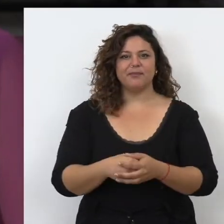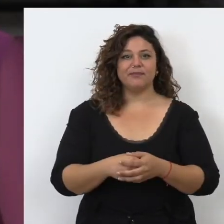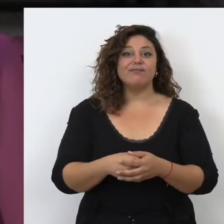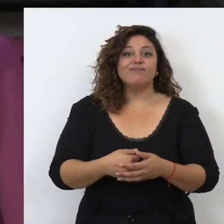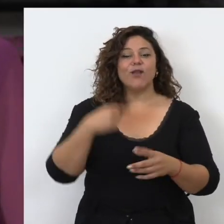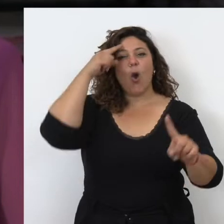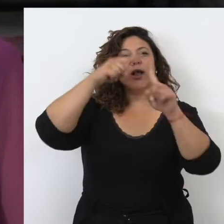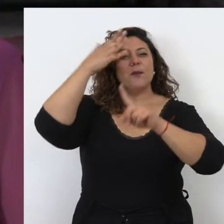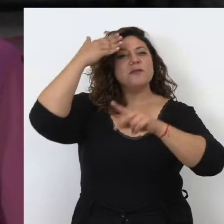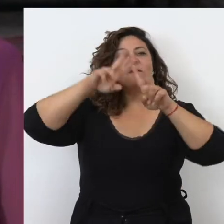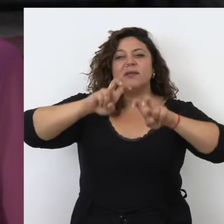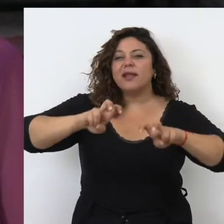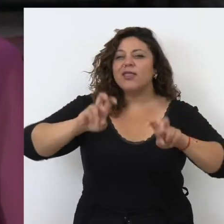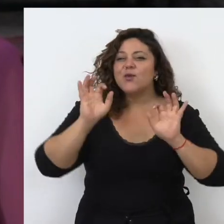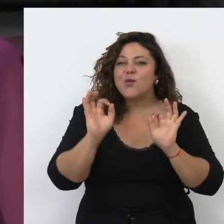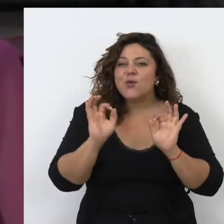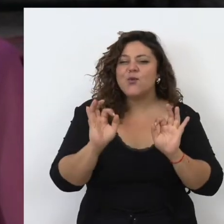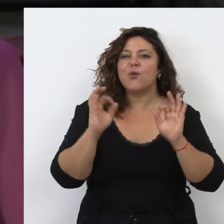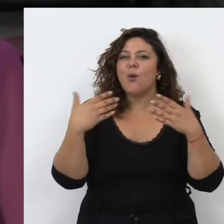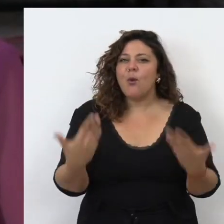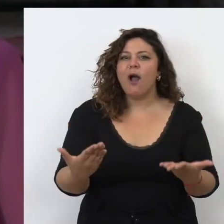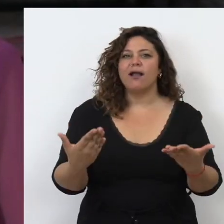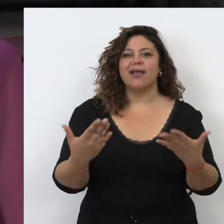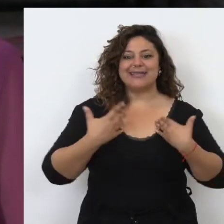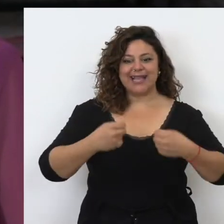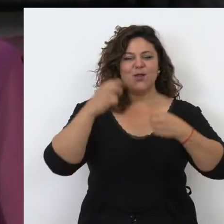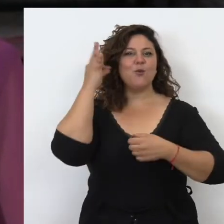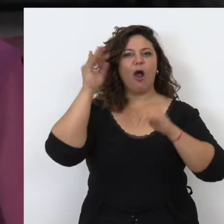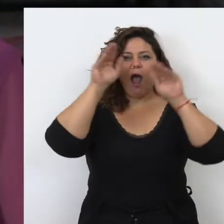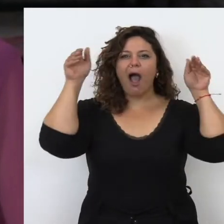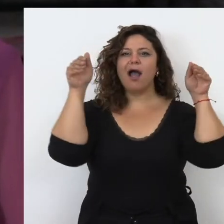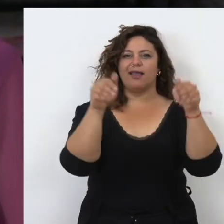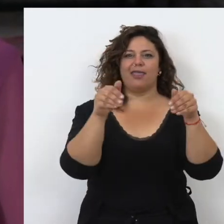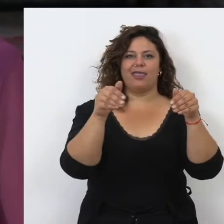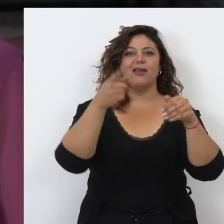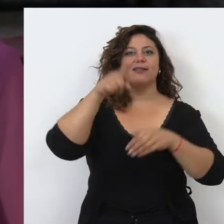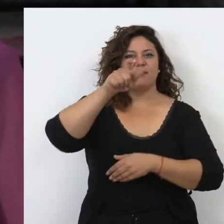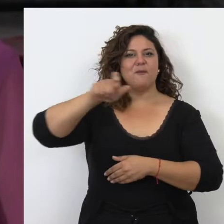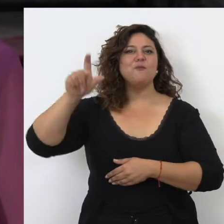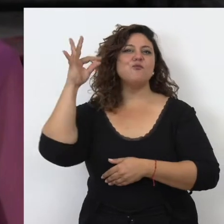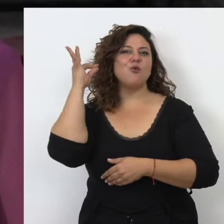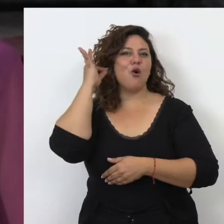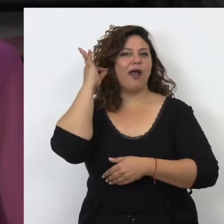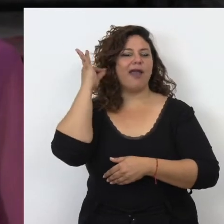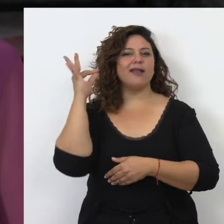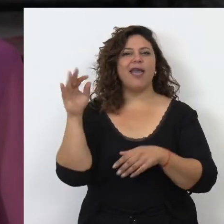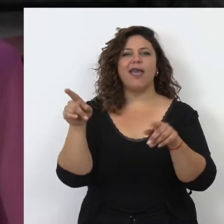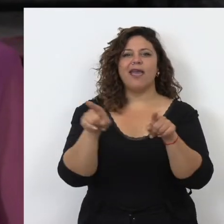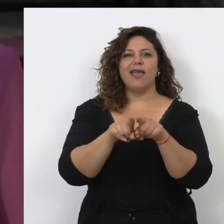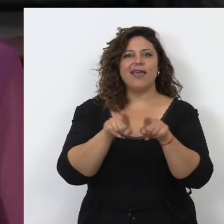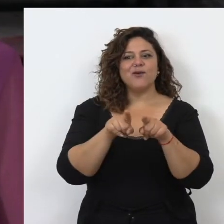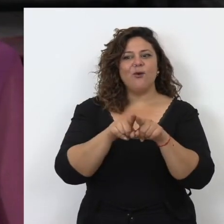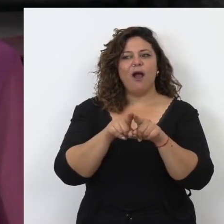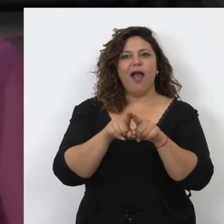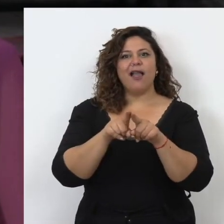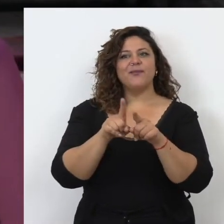Una de mis líneas principales de investigación es precisamente eso, la atención a la salud de las mujeres y también las mujeres como dadoras